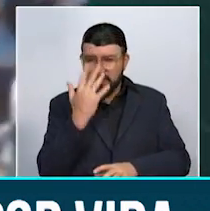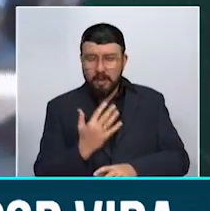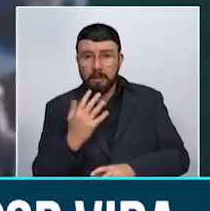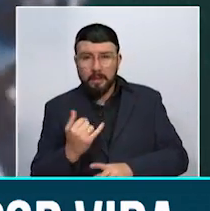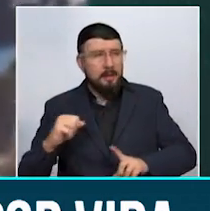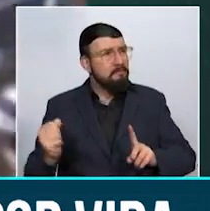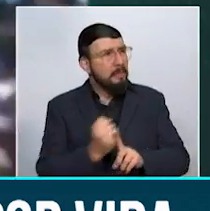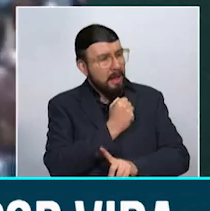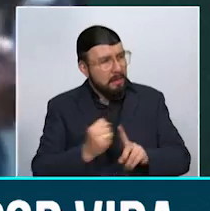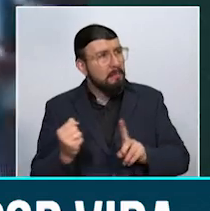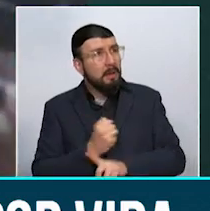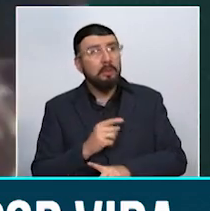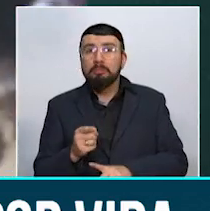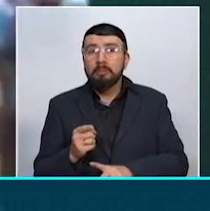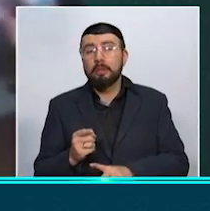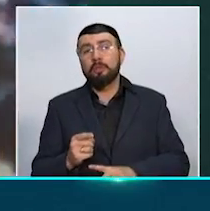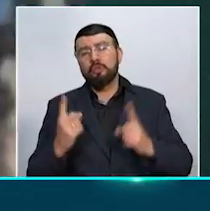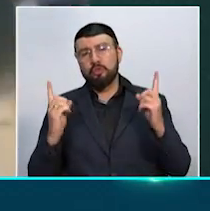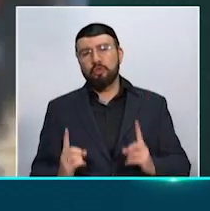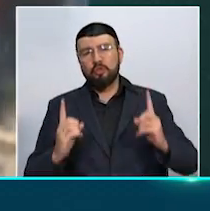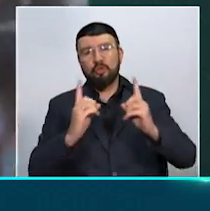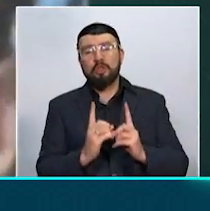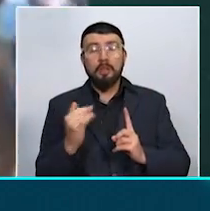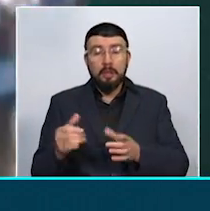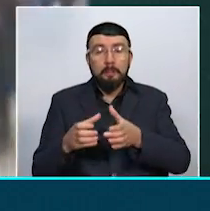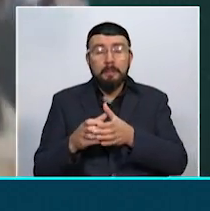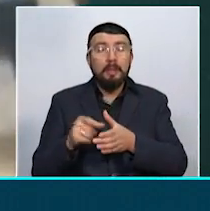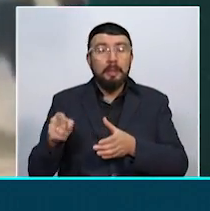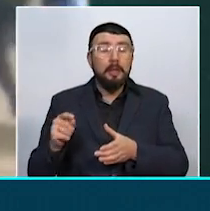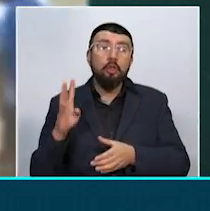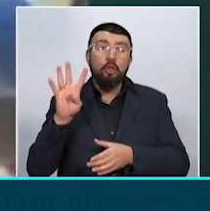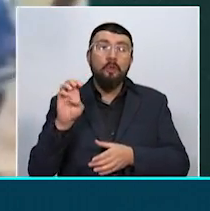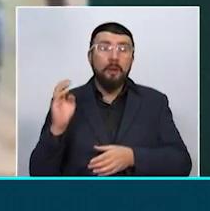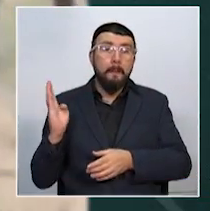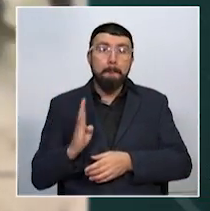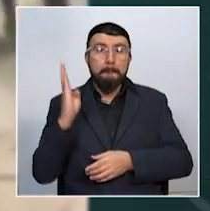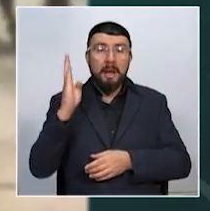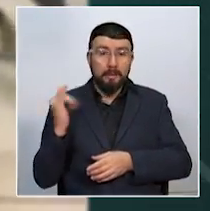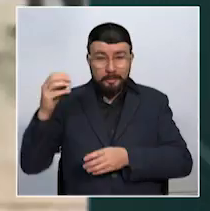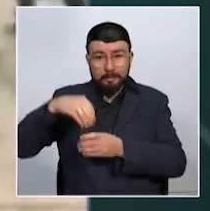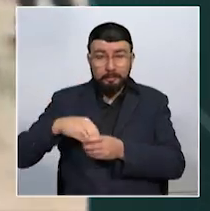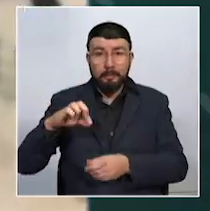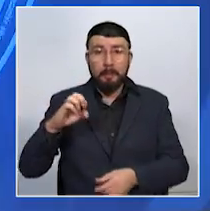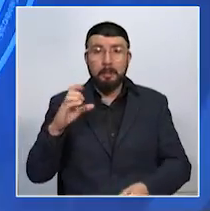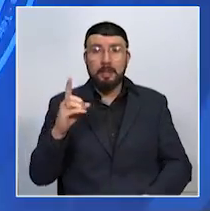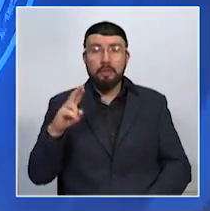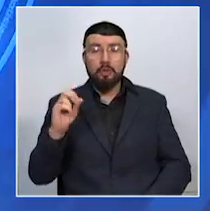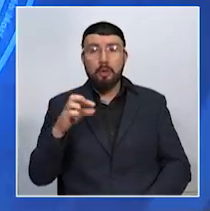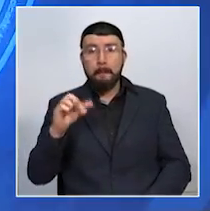escolar se presentó entre dos estudiantes de grado noveno de la institución educativa Pedro Pablo Bello.